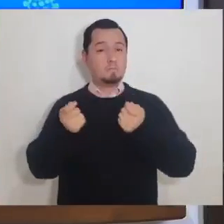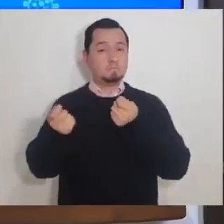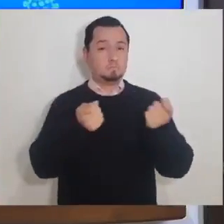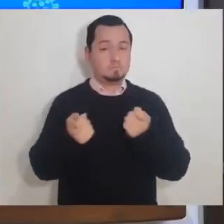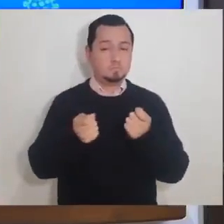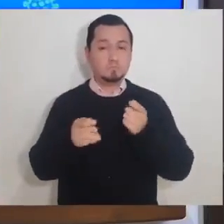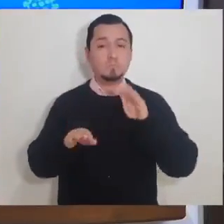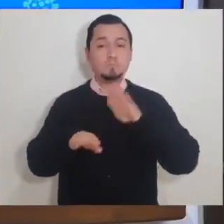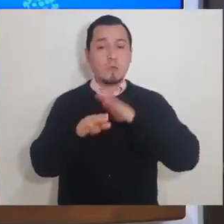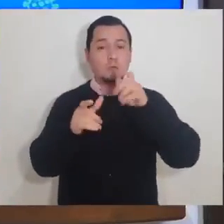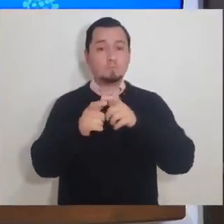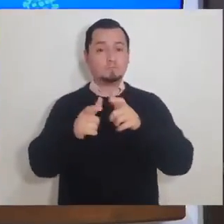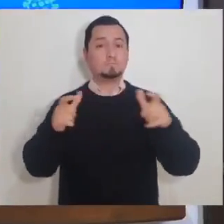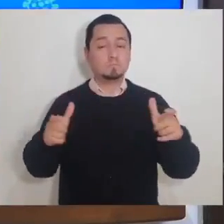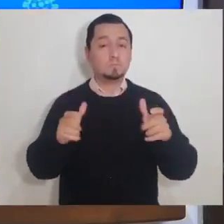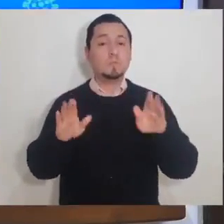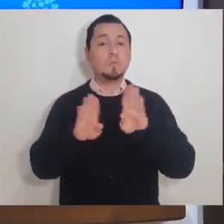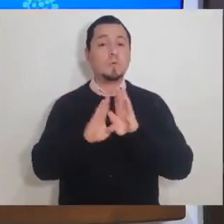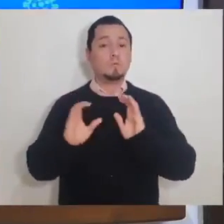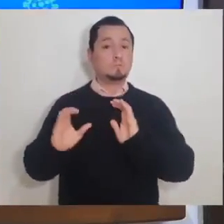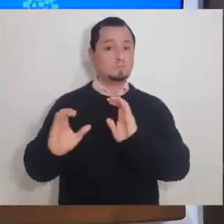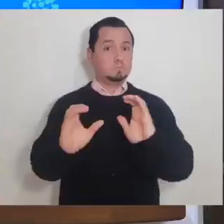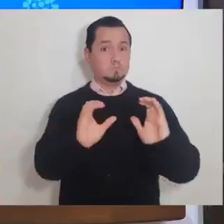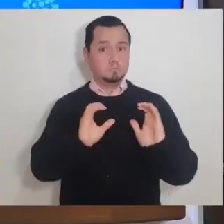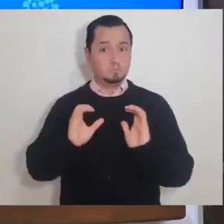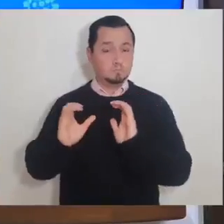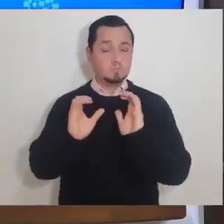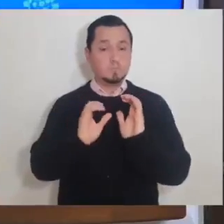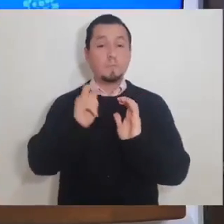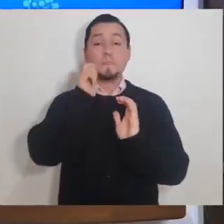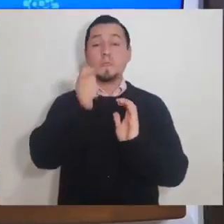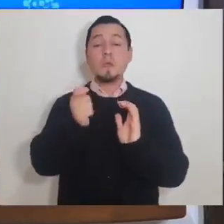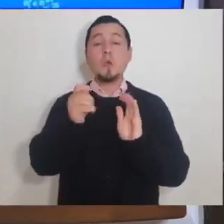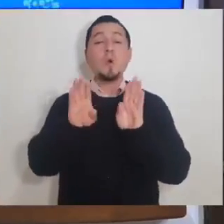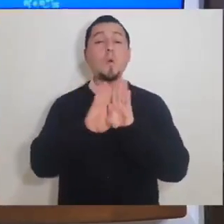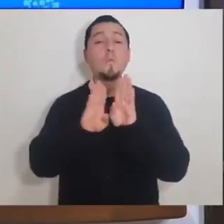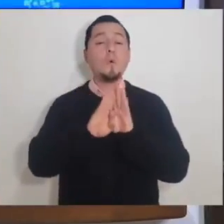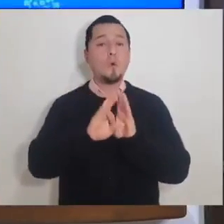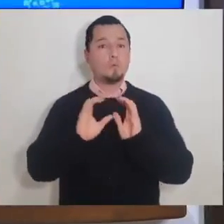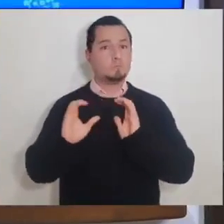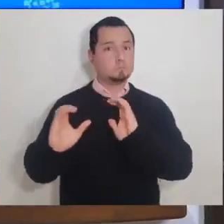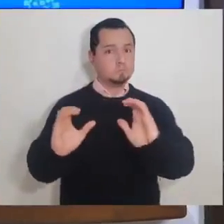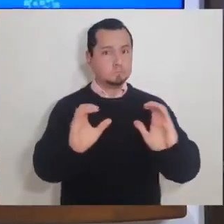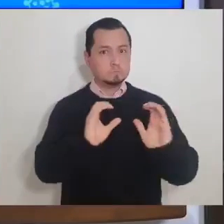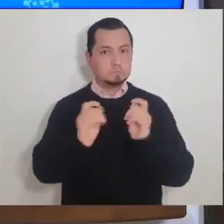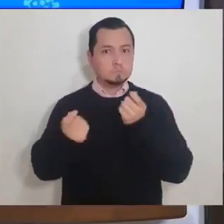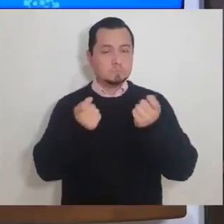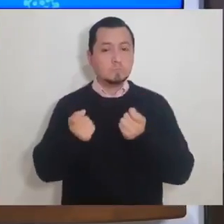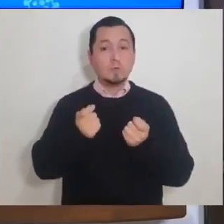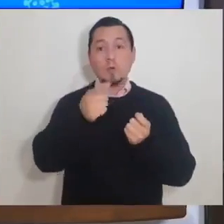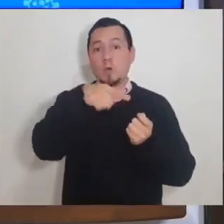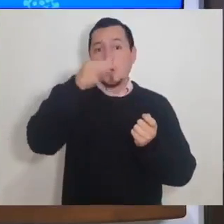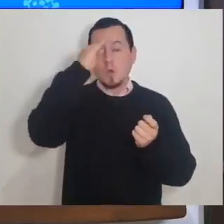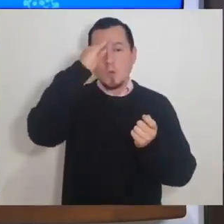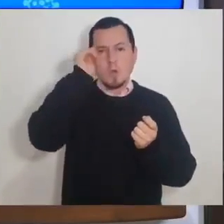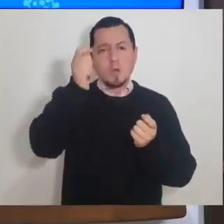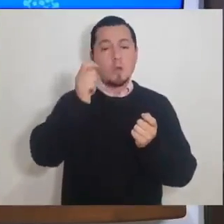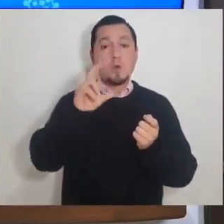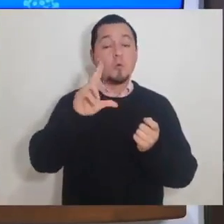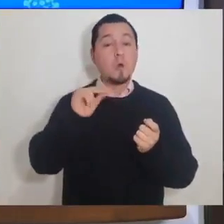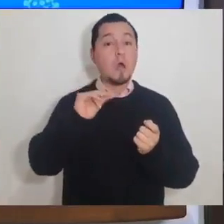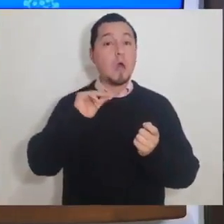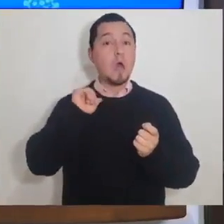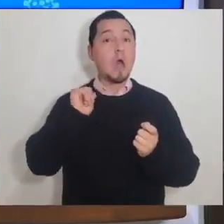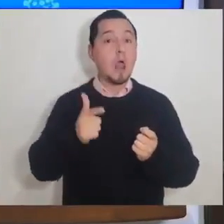margen de maniobra de manera preventiva, insisto, es solamente prevención para que no se vaya a